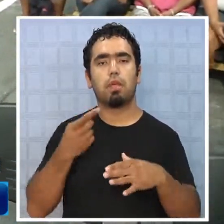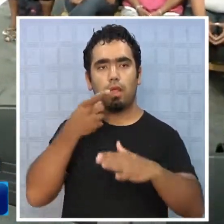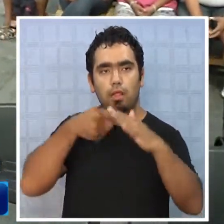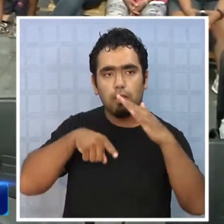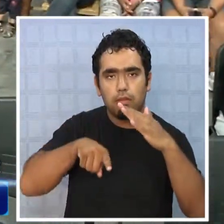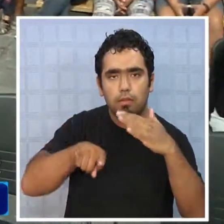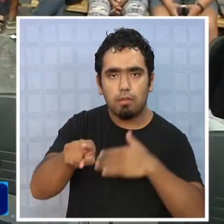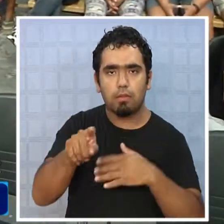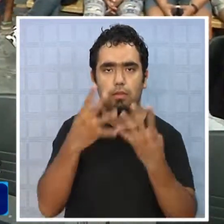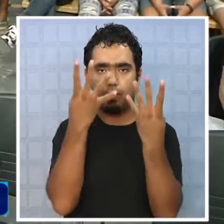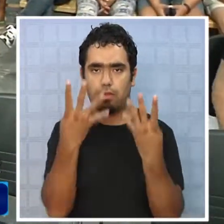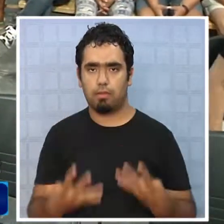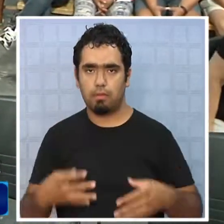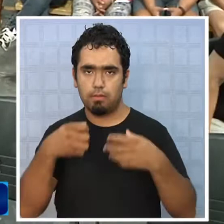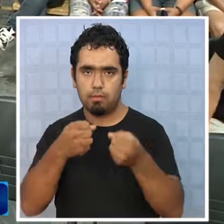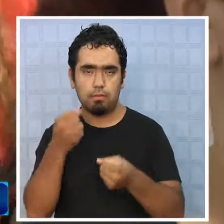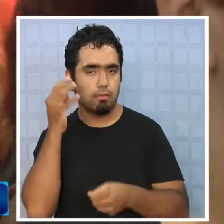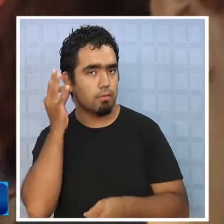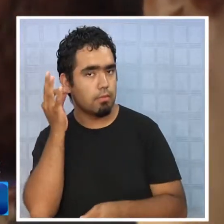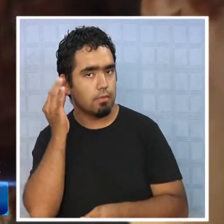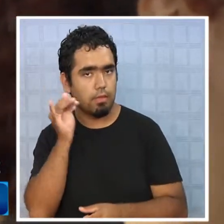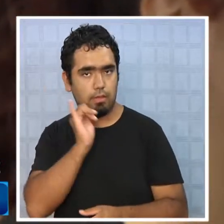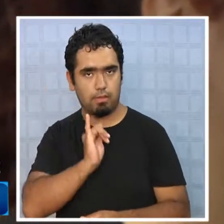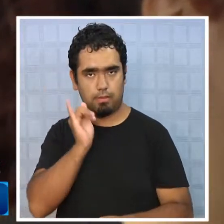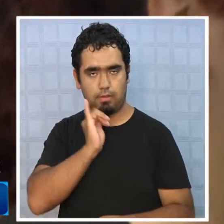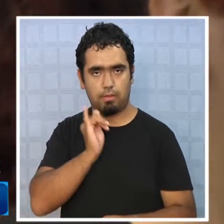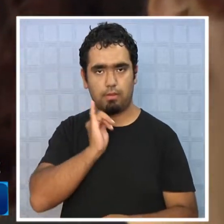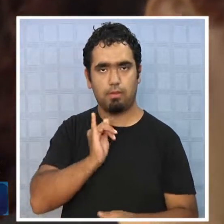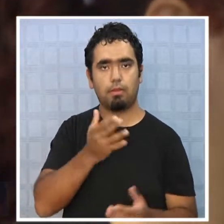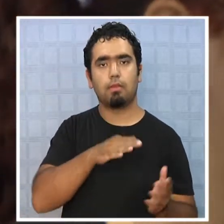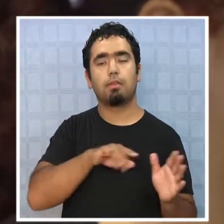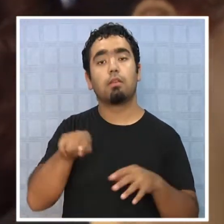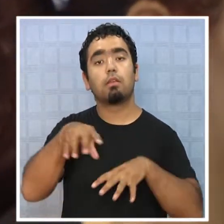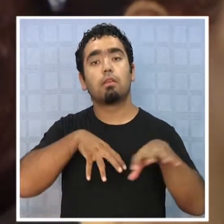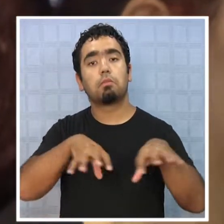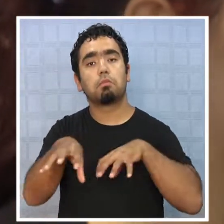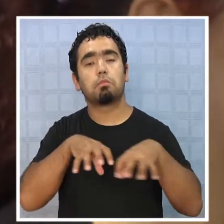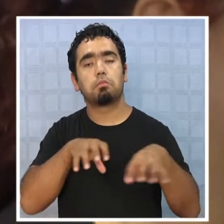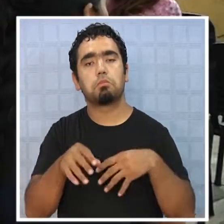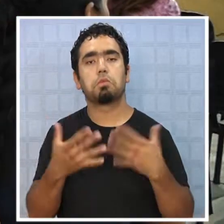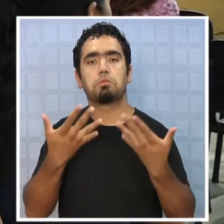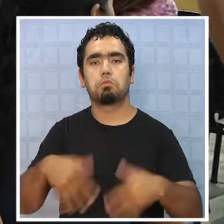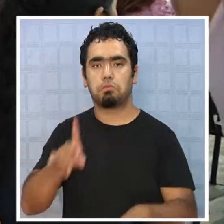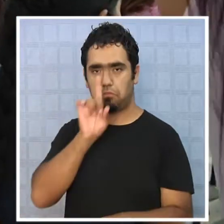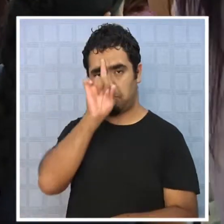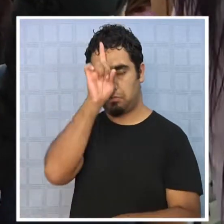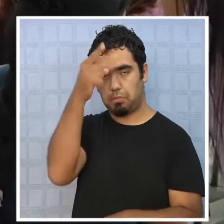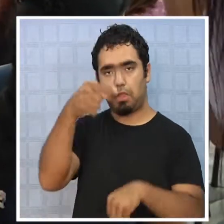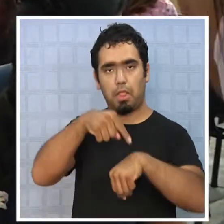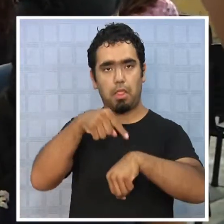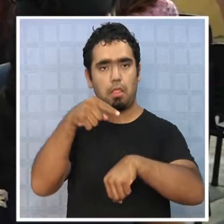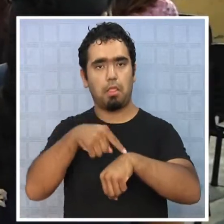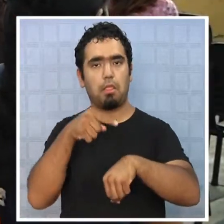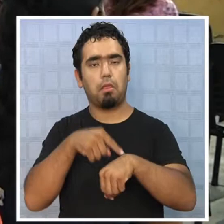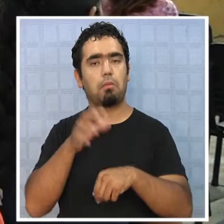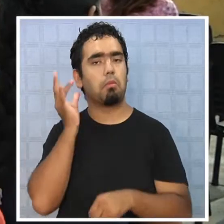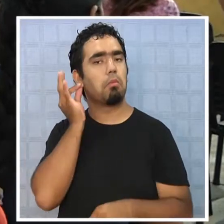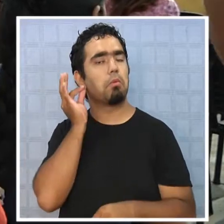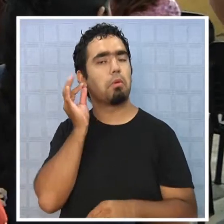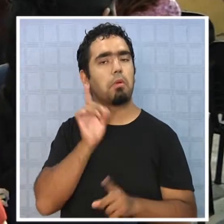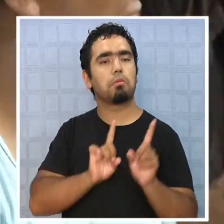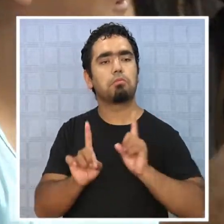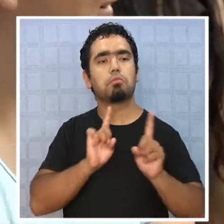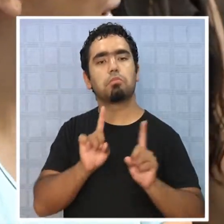acto celebratorio al interior del Centro Penitenciario Femenino de Iquique. Esta actividad ya es tradicional y ofrece un